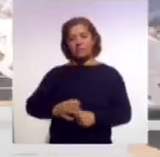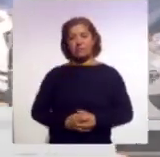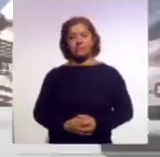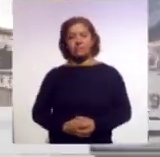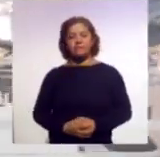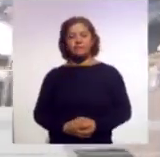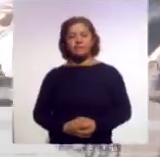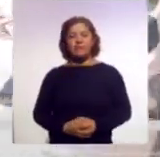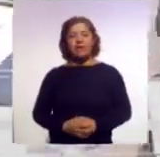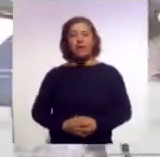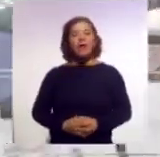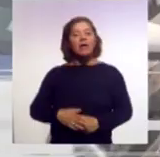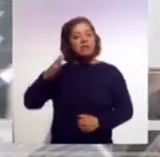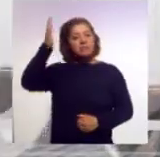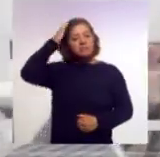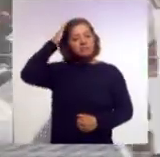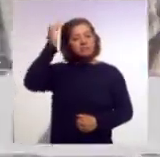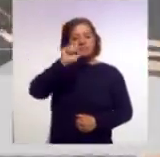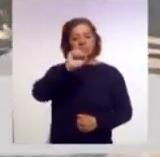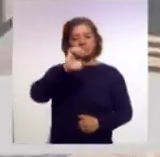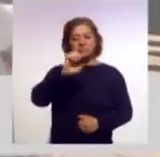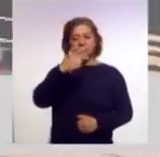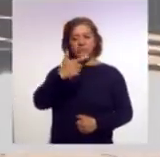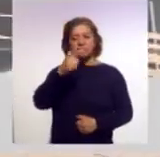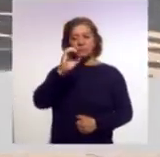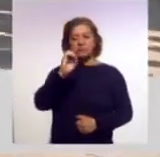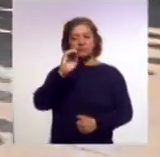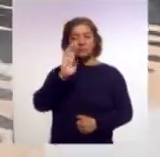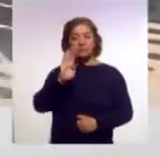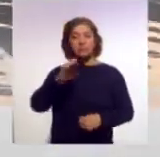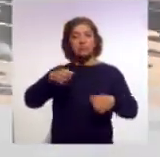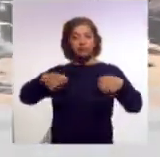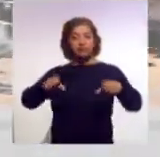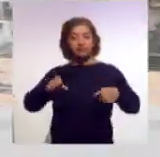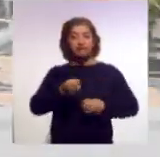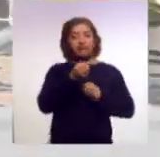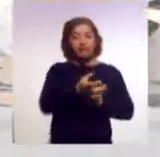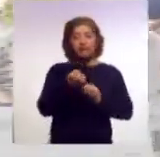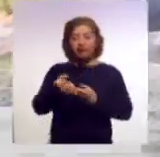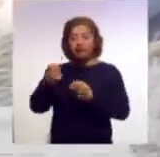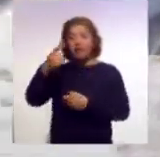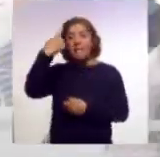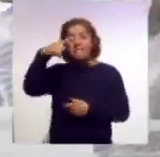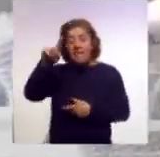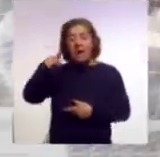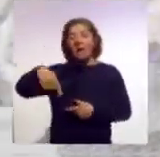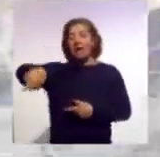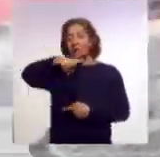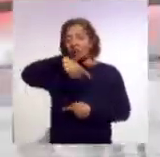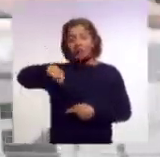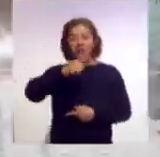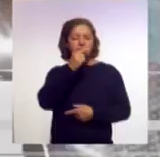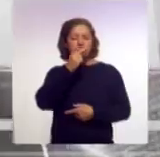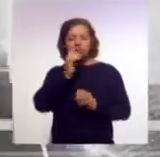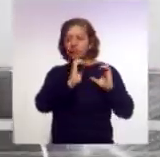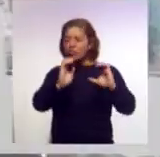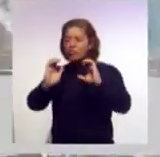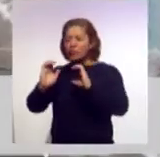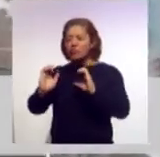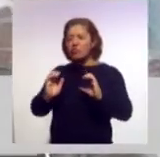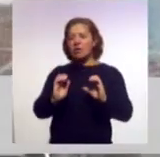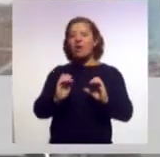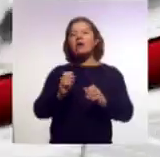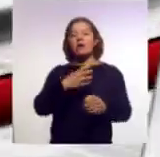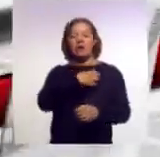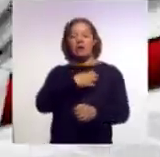En cabeza, se goz la entrega de unidades motoras que se destinarán a seguridad y servicios municipales en la capital del estado.